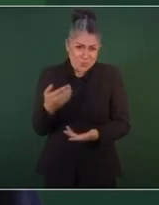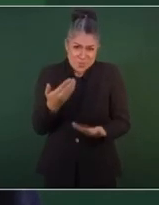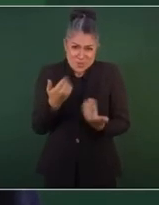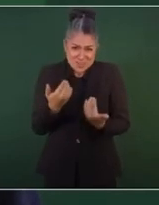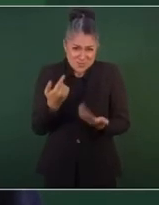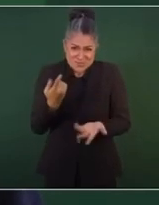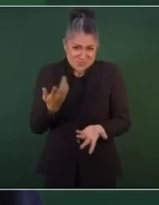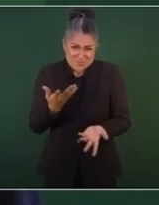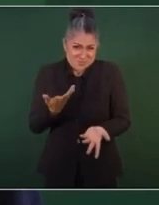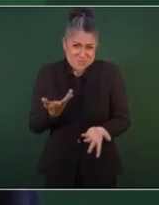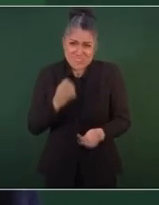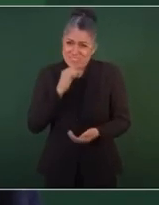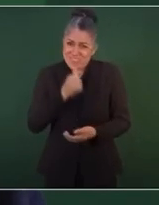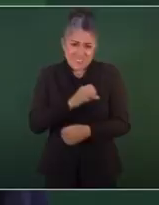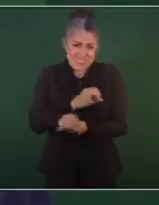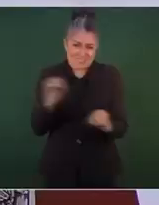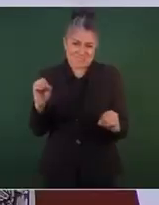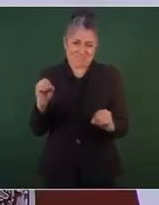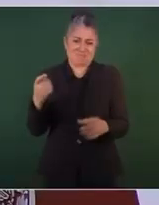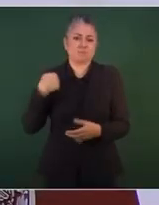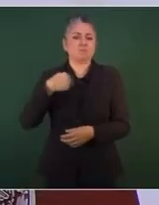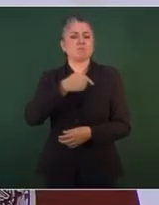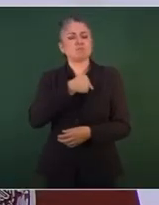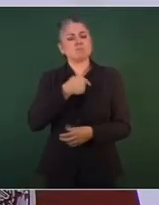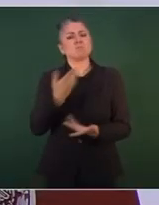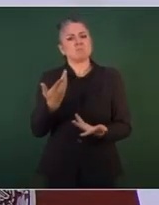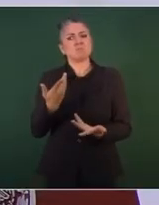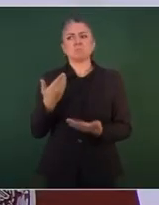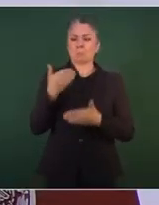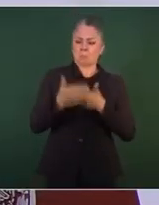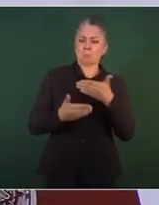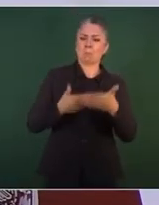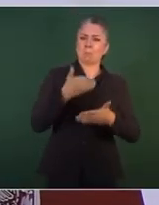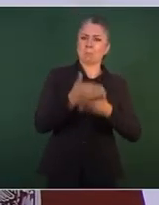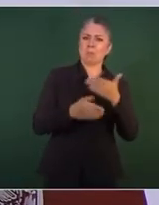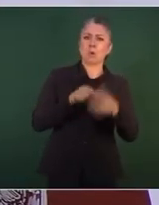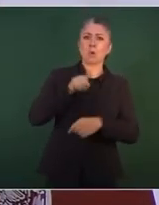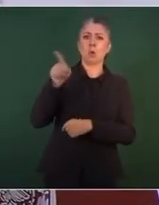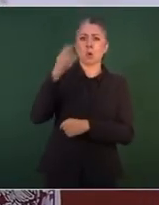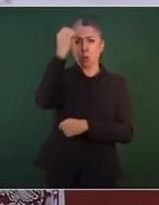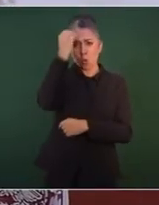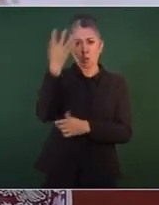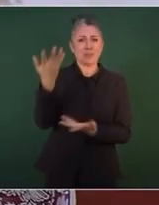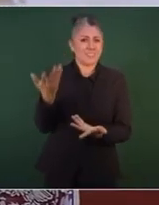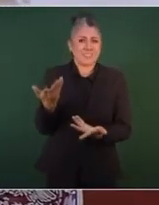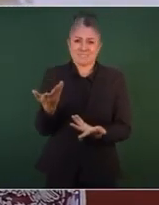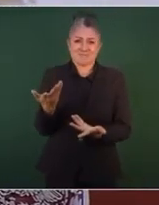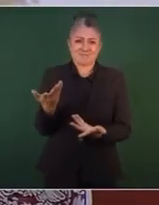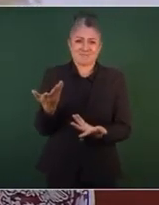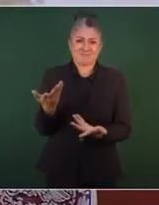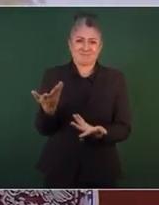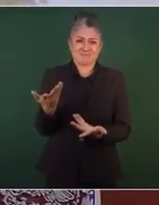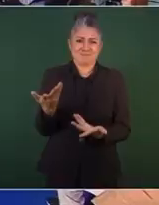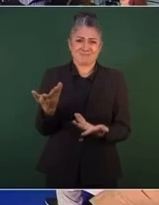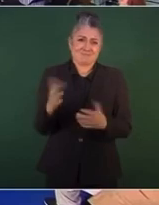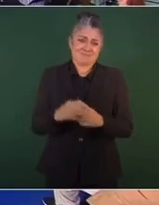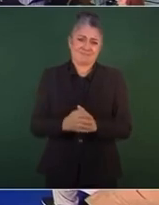estamos avanzando y se les olvida también que